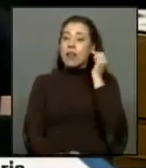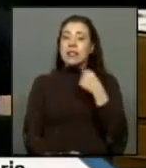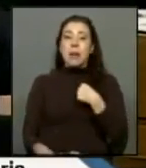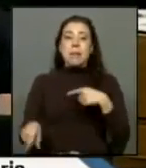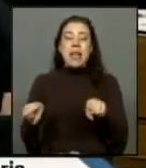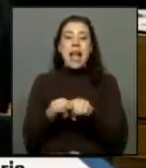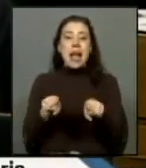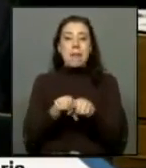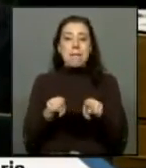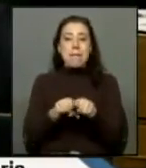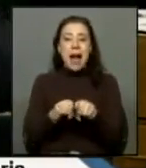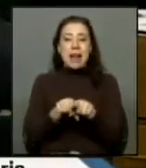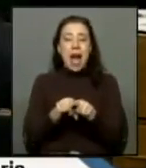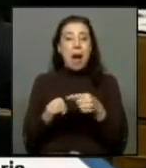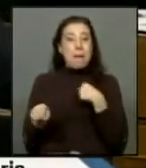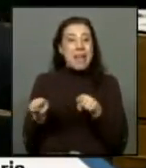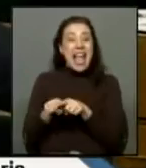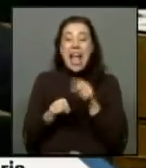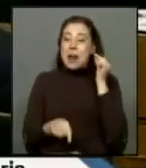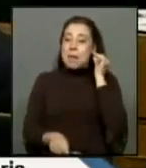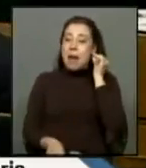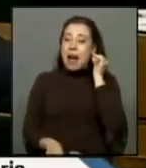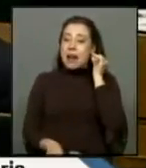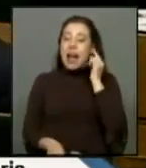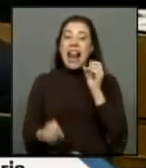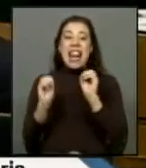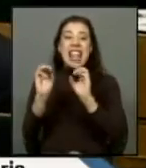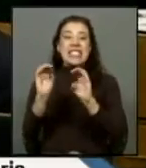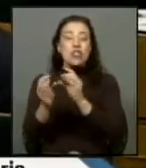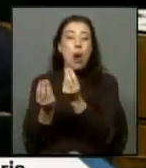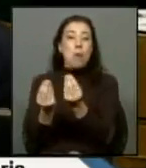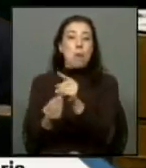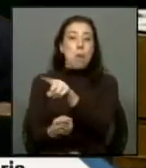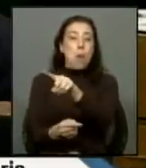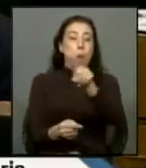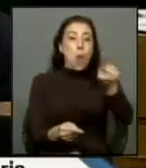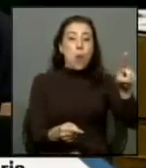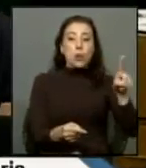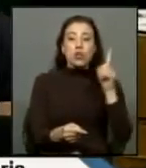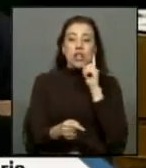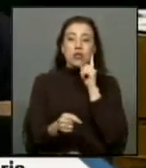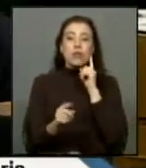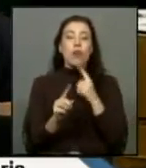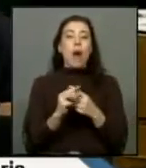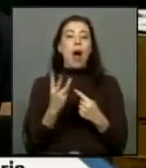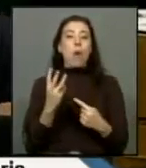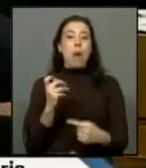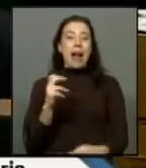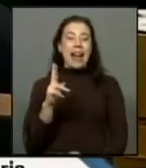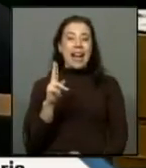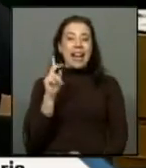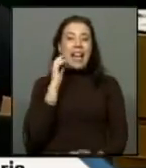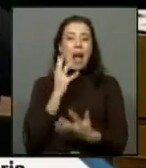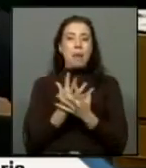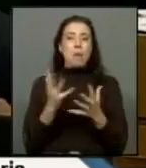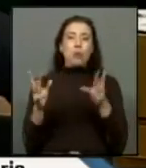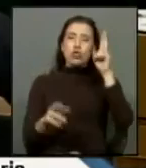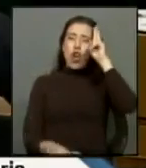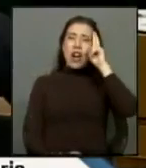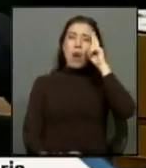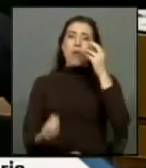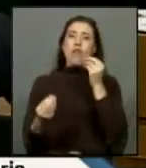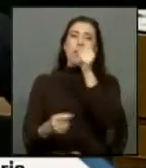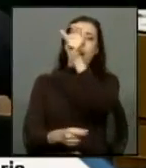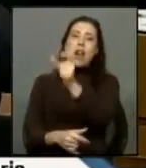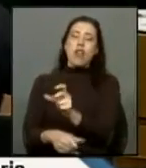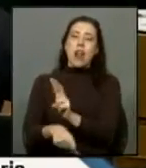hermana y esa hermana le hizo clase a muchos de los que están aquí como Patricia Walker que tiene tantos recuerdos buenos